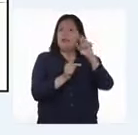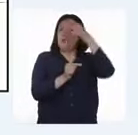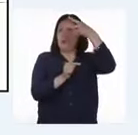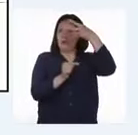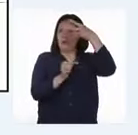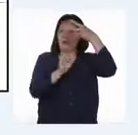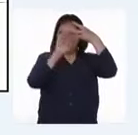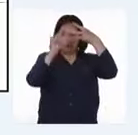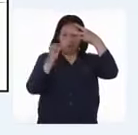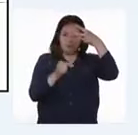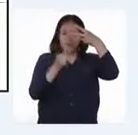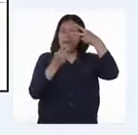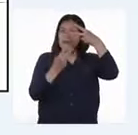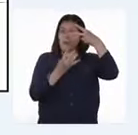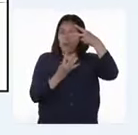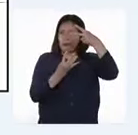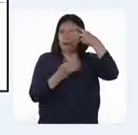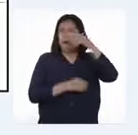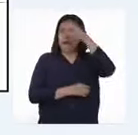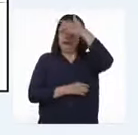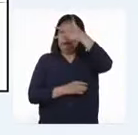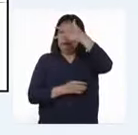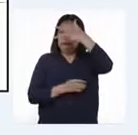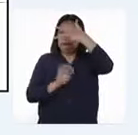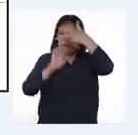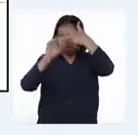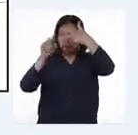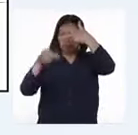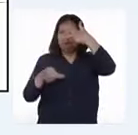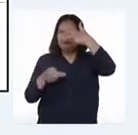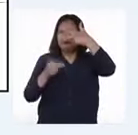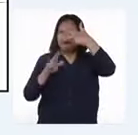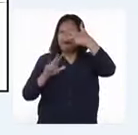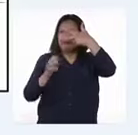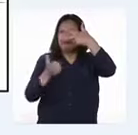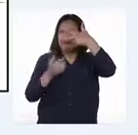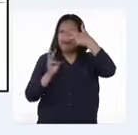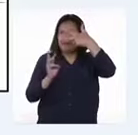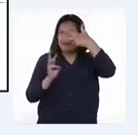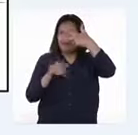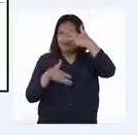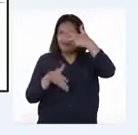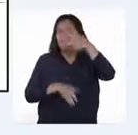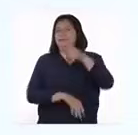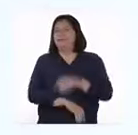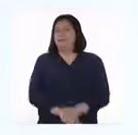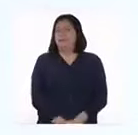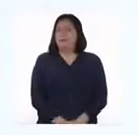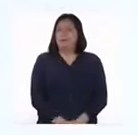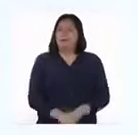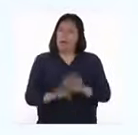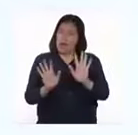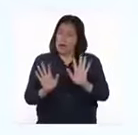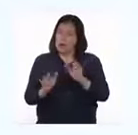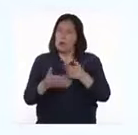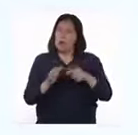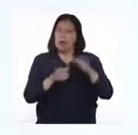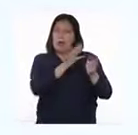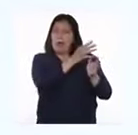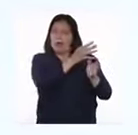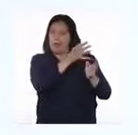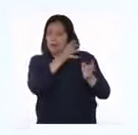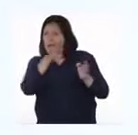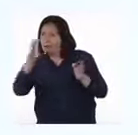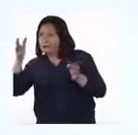sectores, 24 vicuñas. En tres sectores, 36 vicuñas. ¿Haremos la tabla hasta